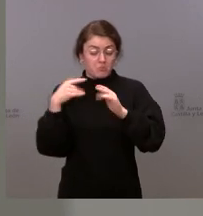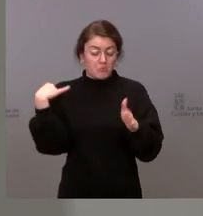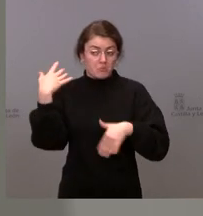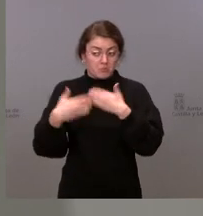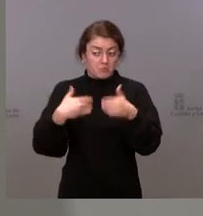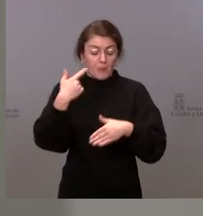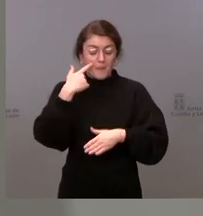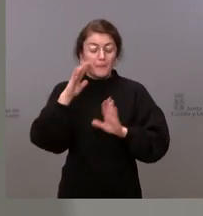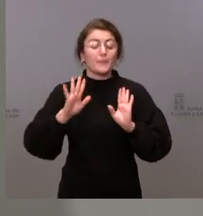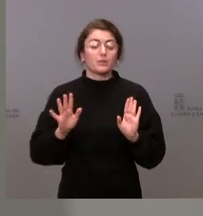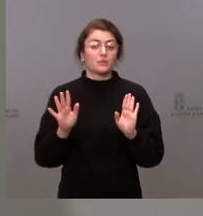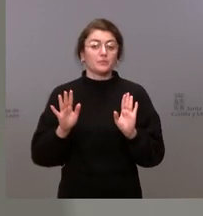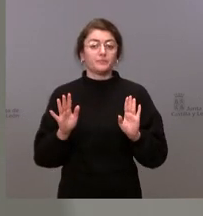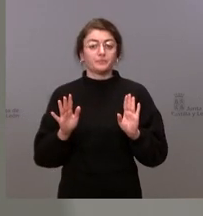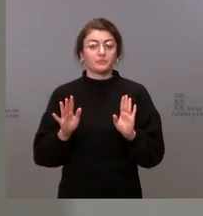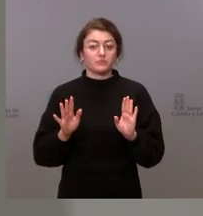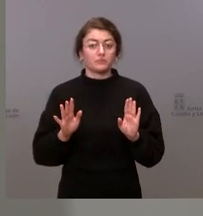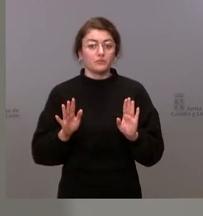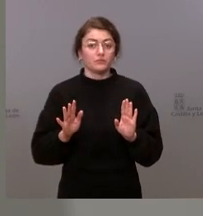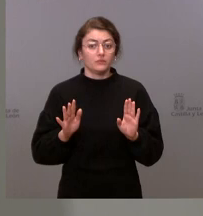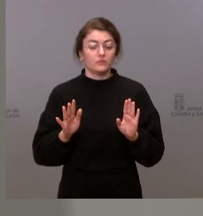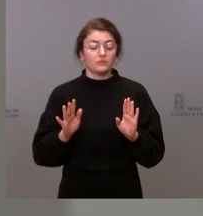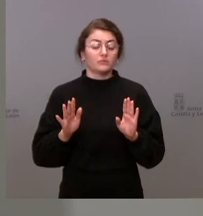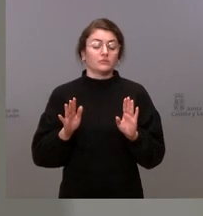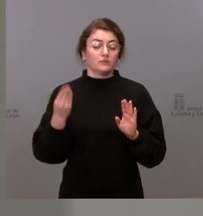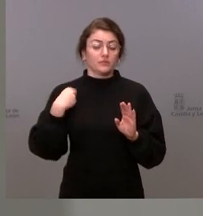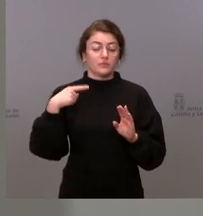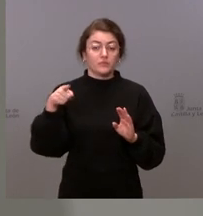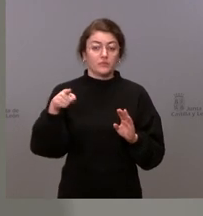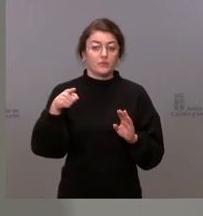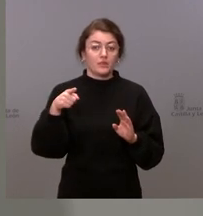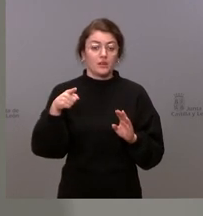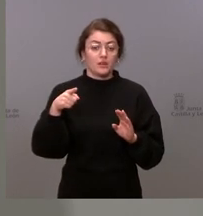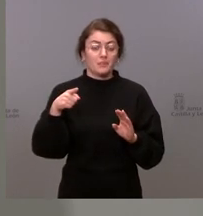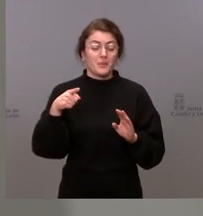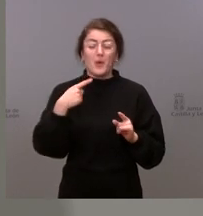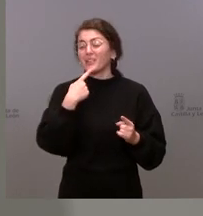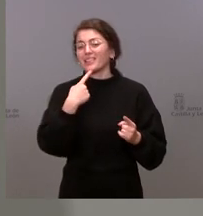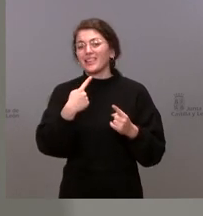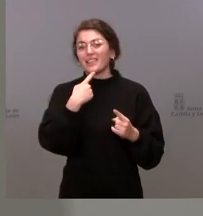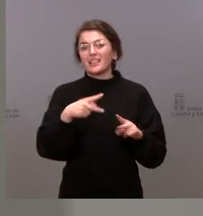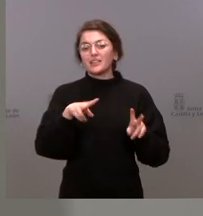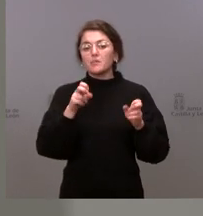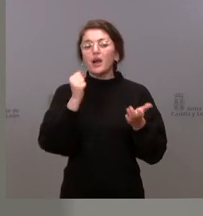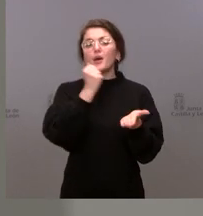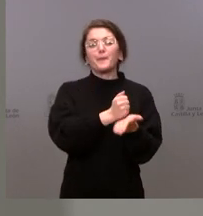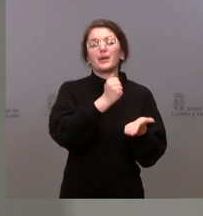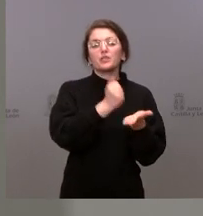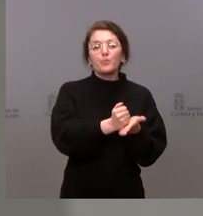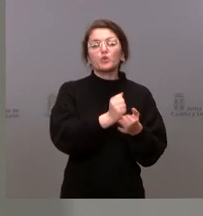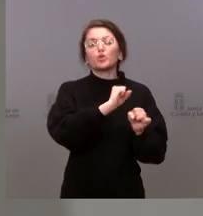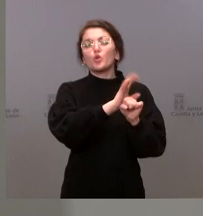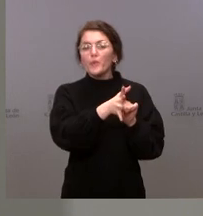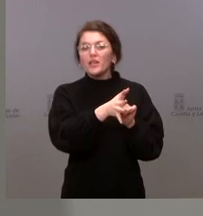Pero lo que dice el margen de beneficio sobre el pasaporte COVID, el estudio